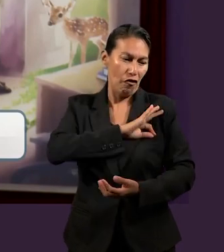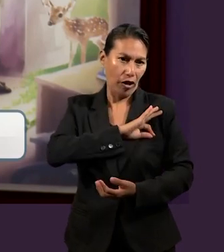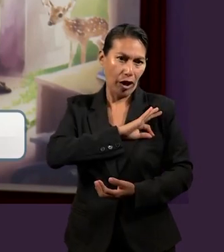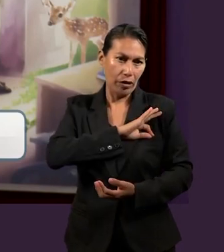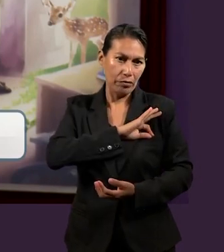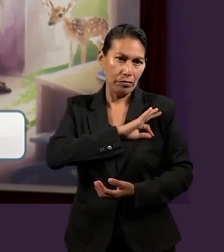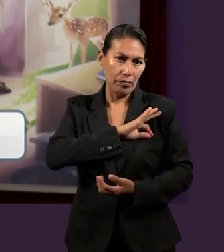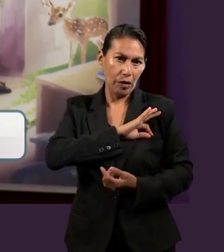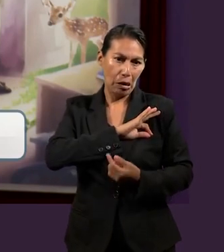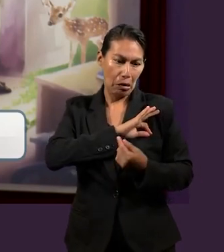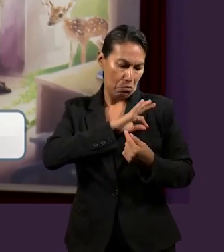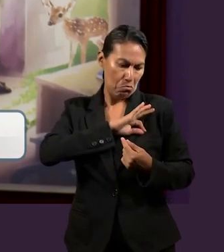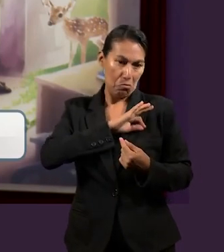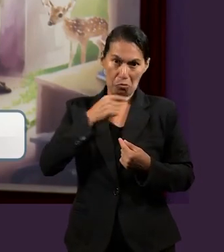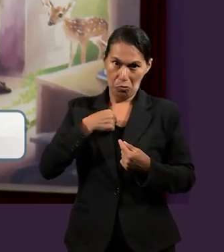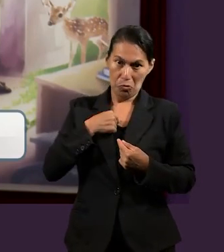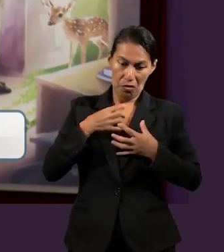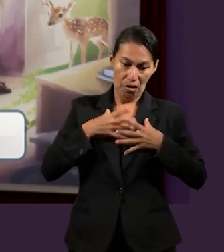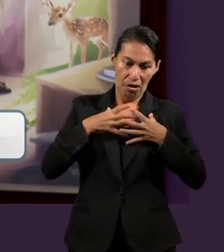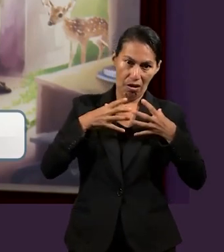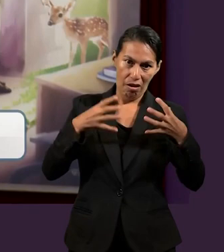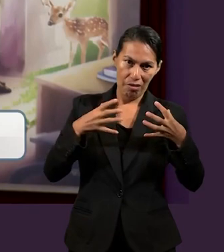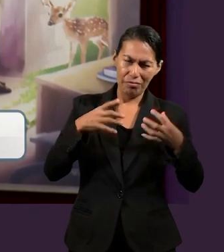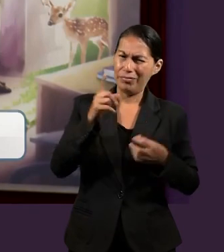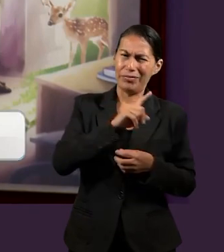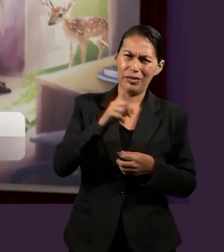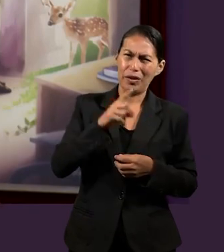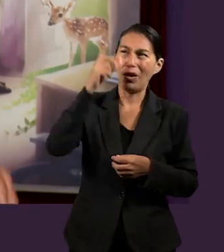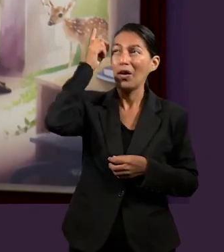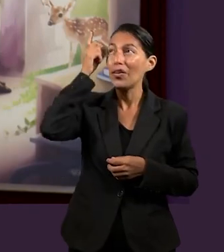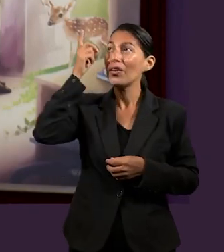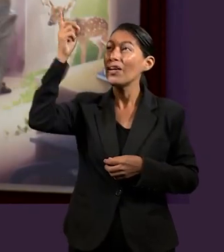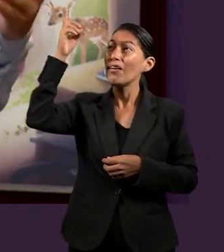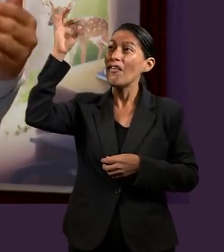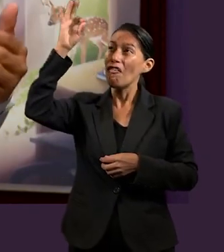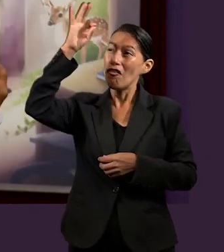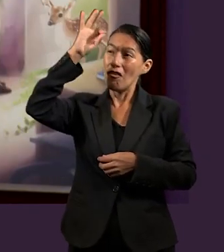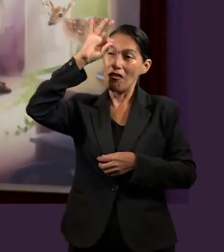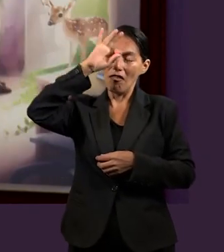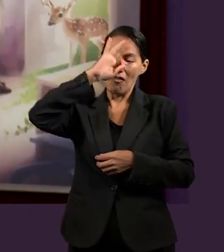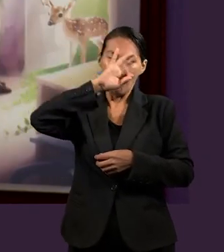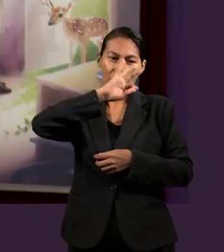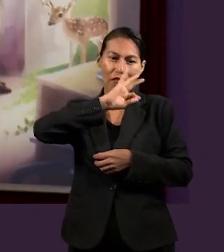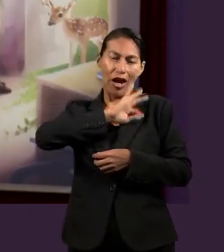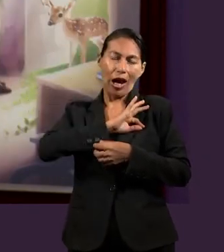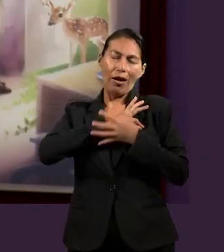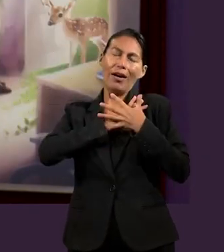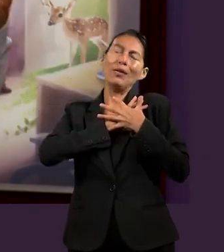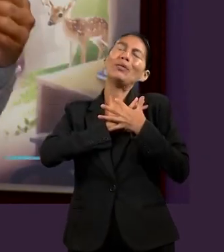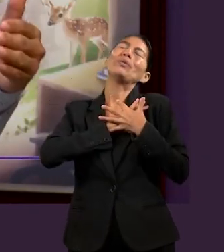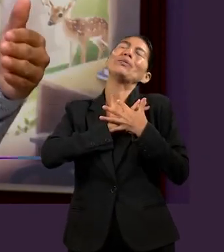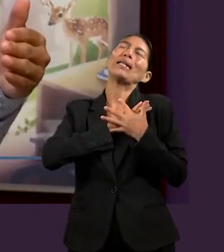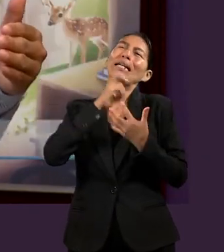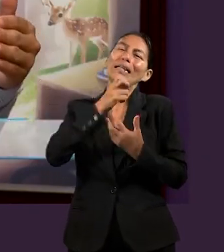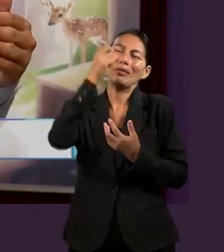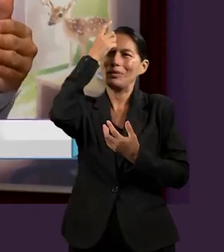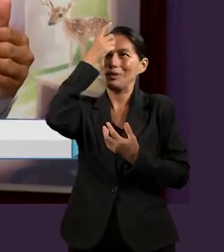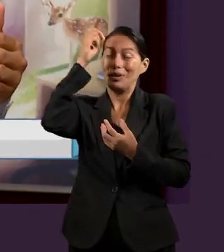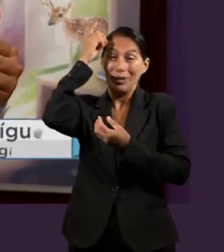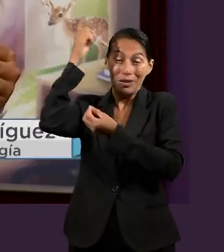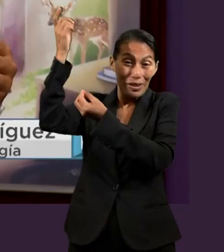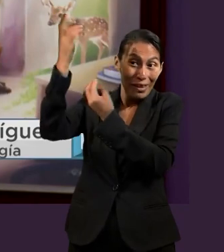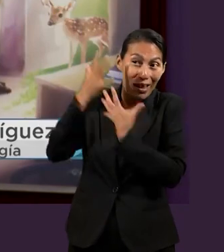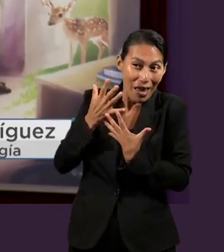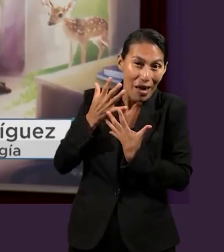un don de Dios. Y ese don quiere que nosotros también lo demos a conocer a otras personas para que aquellos también que no